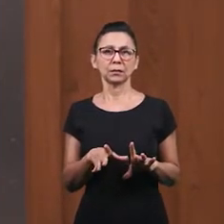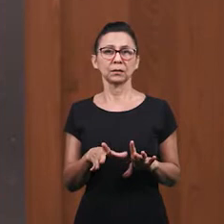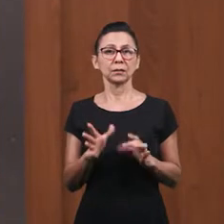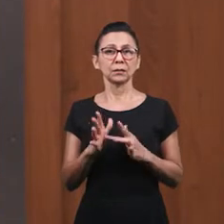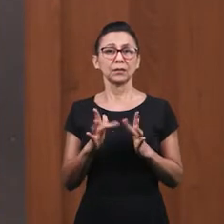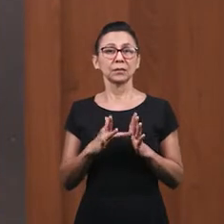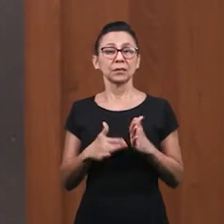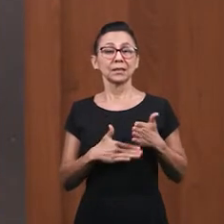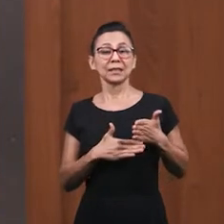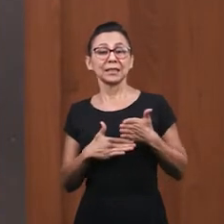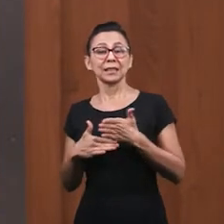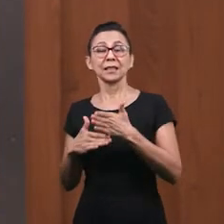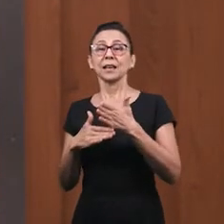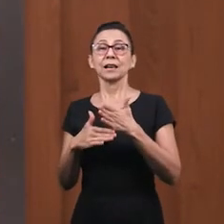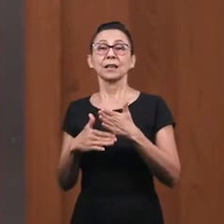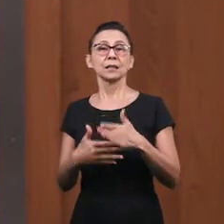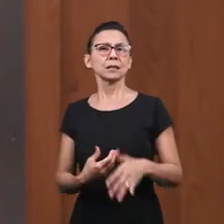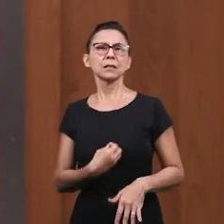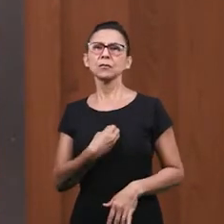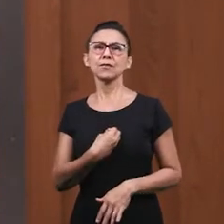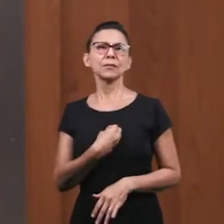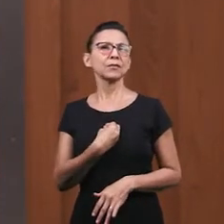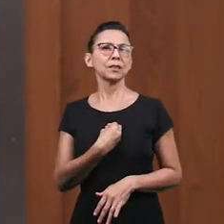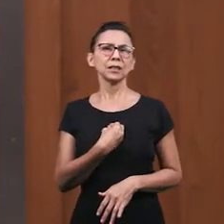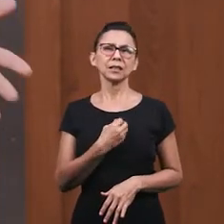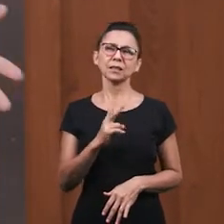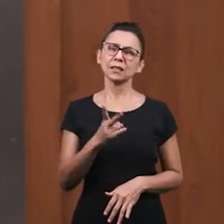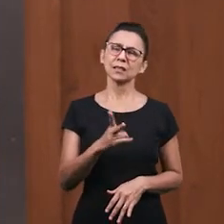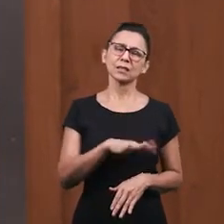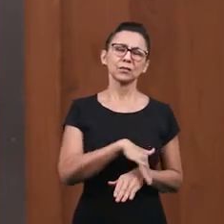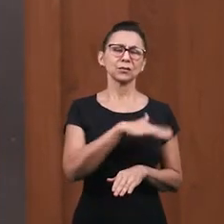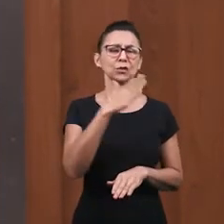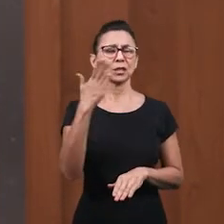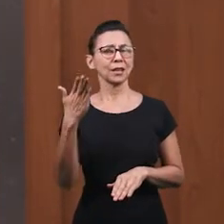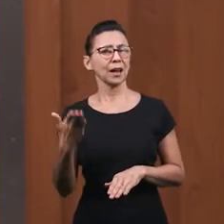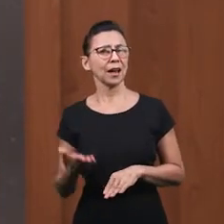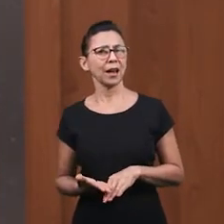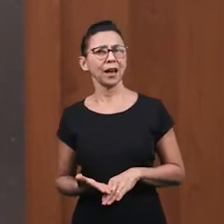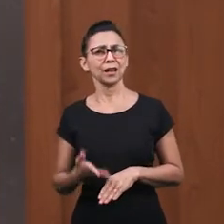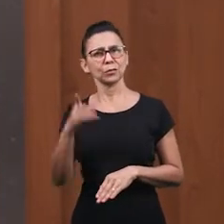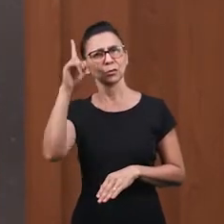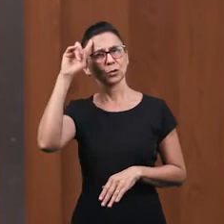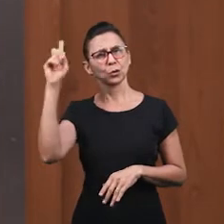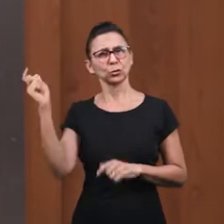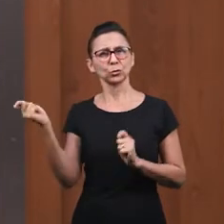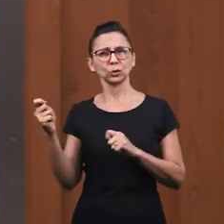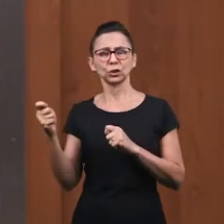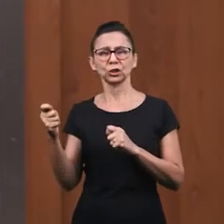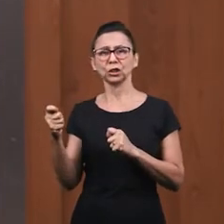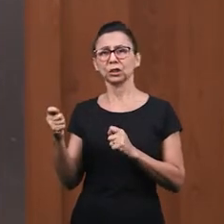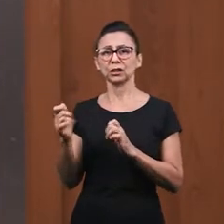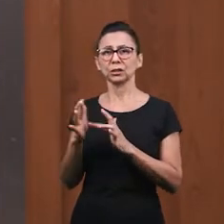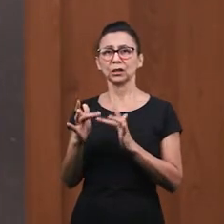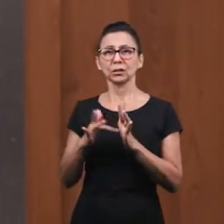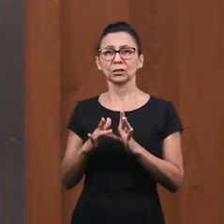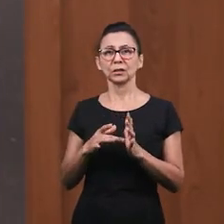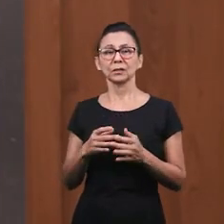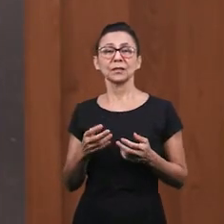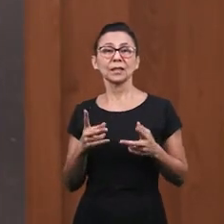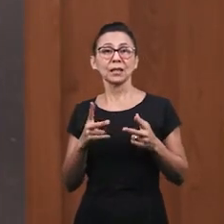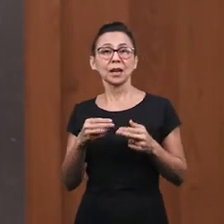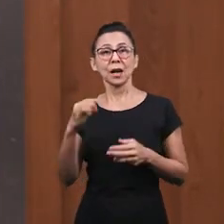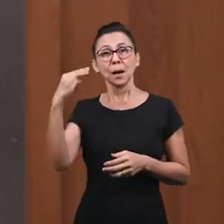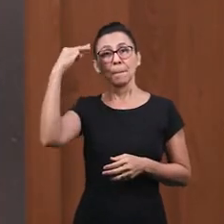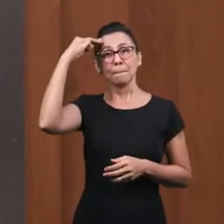Que nunca nos decepciona Jesús quiere Que dejemos Nuestras emociones Y hacer parte De